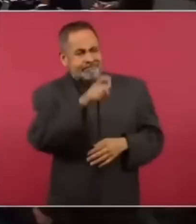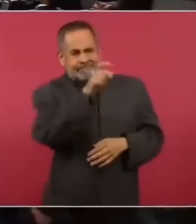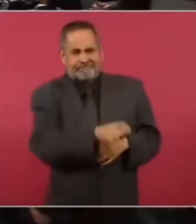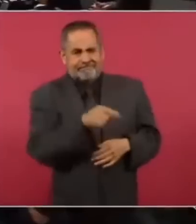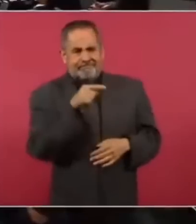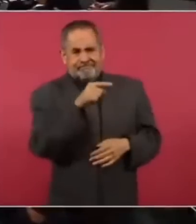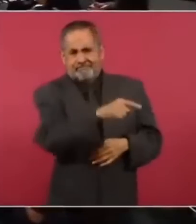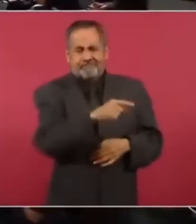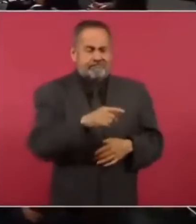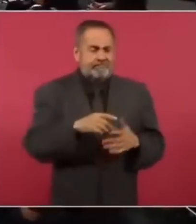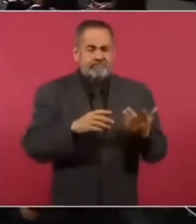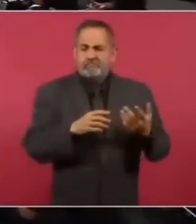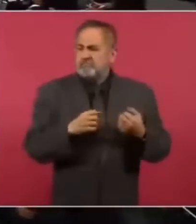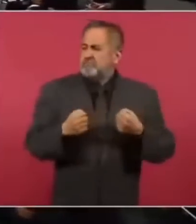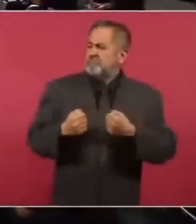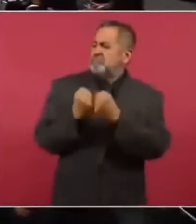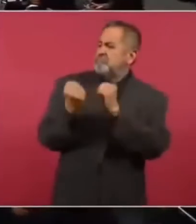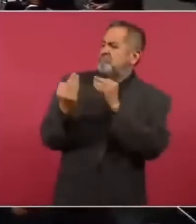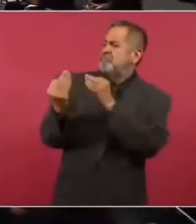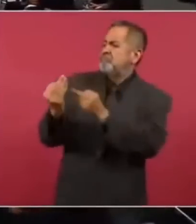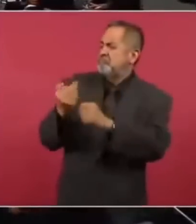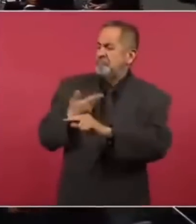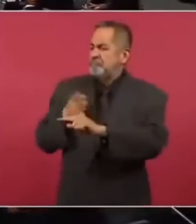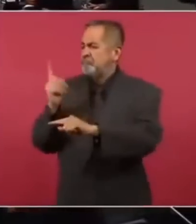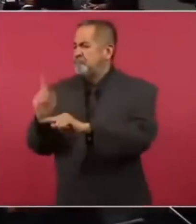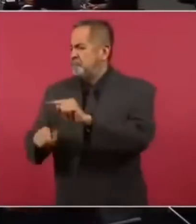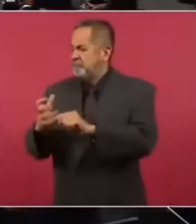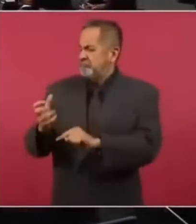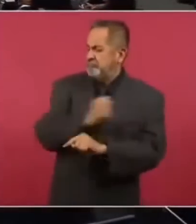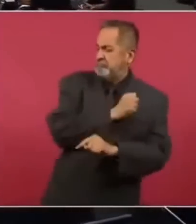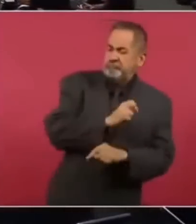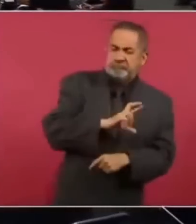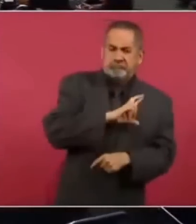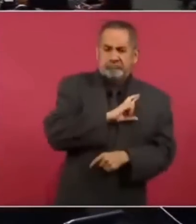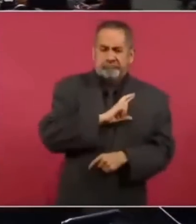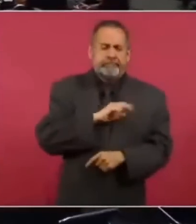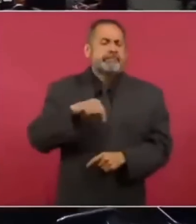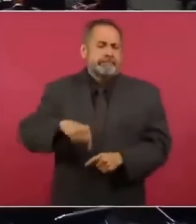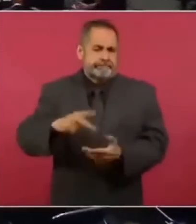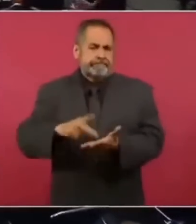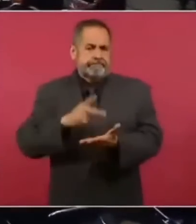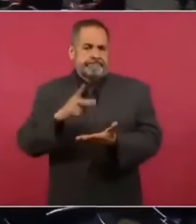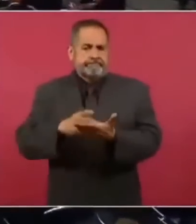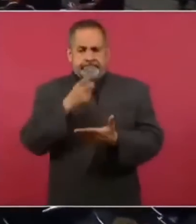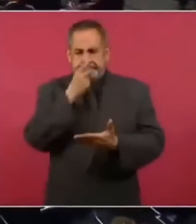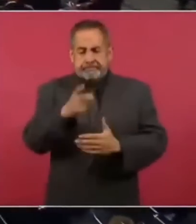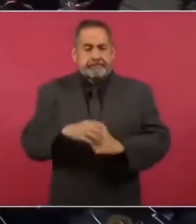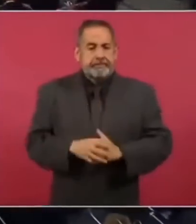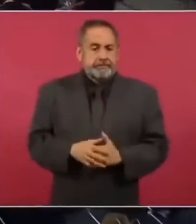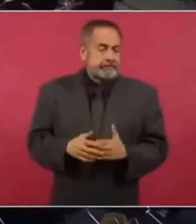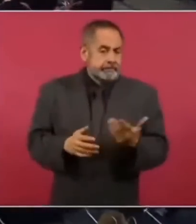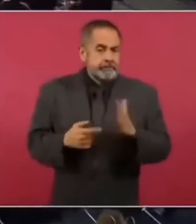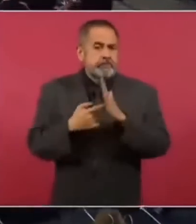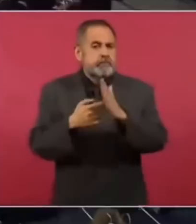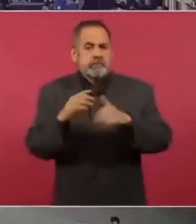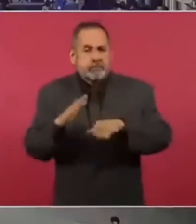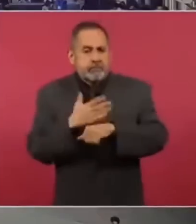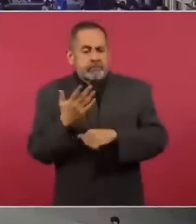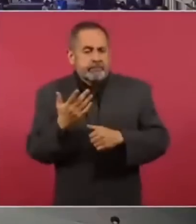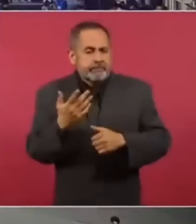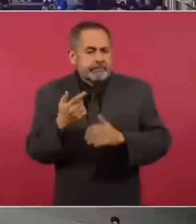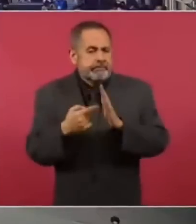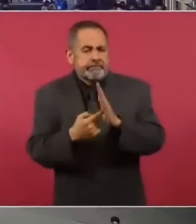vista hacia la privatización de la educación que aquí ya se ha mencionado. Si lo revelo es porque el día de hoy,